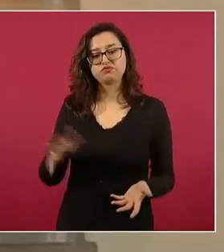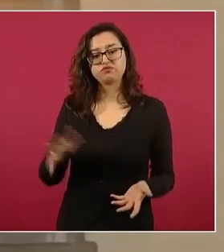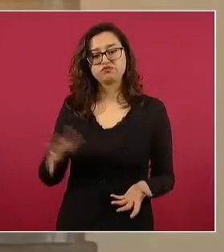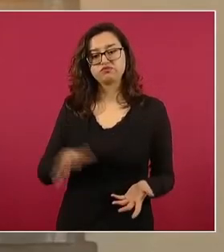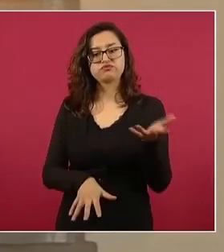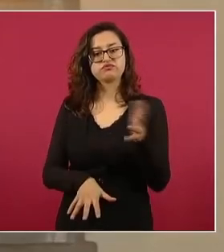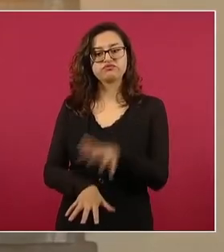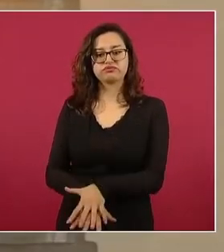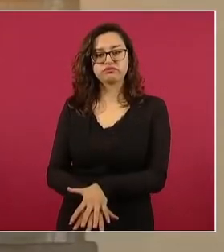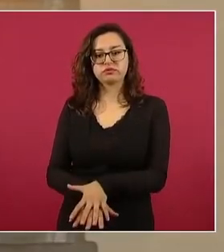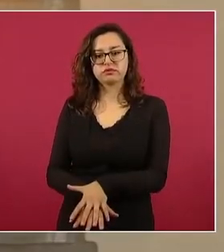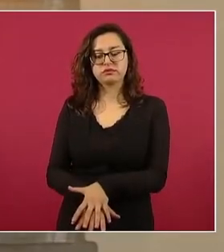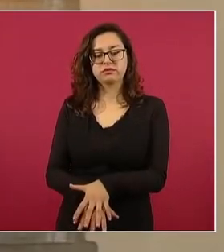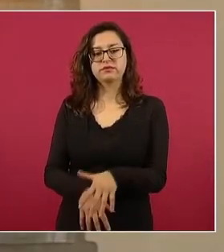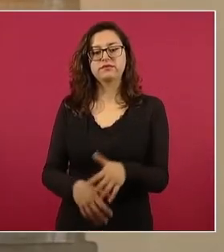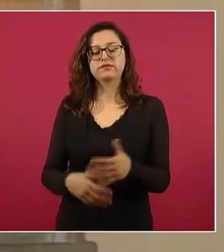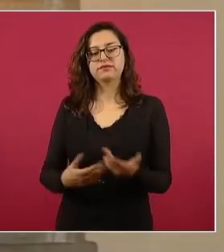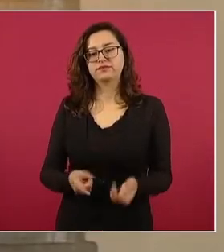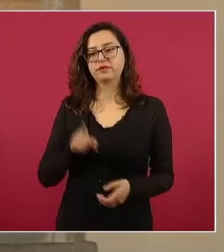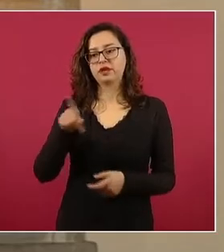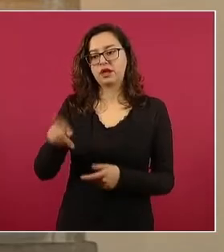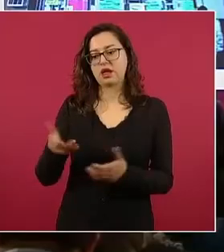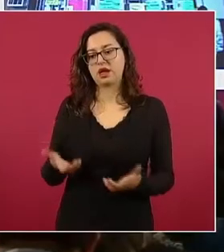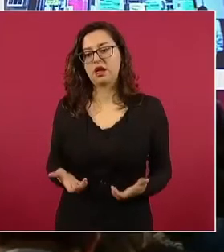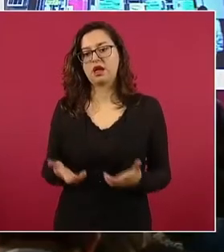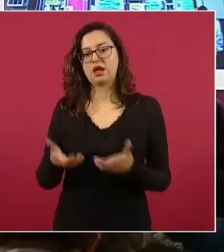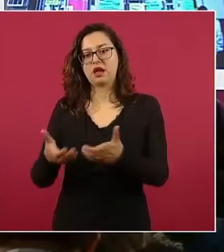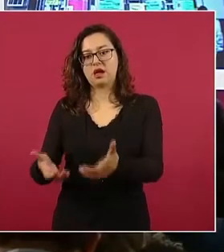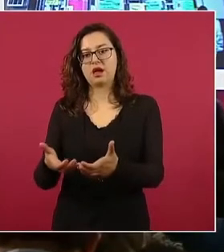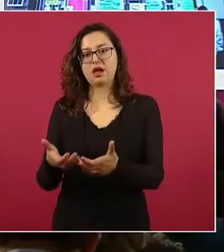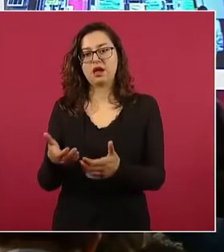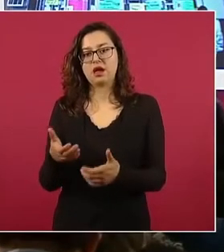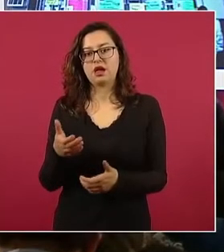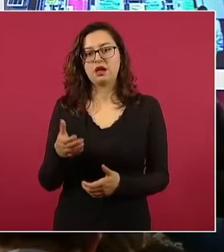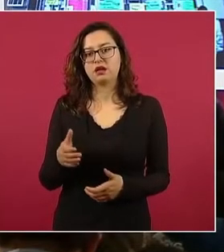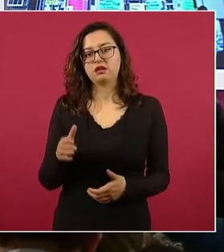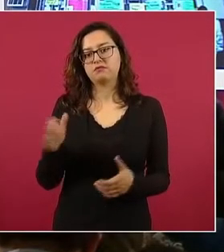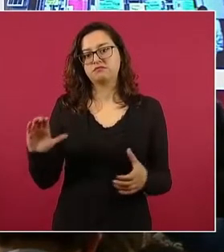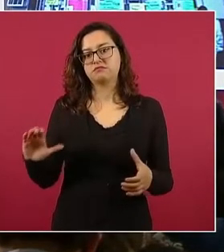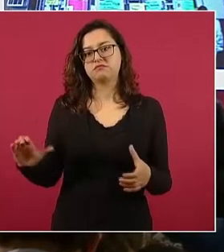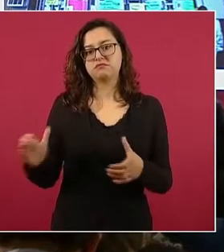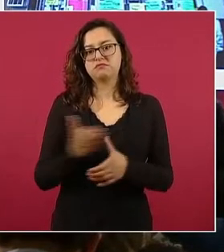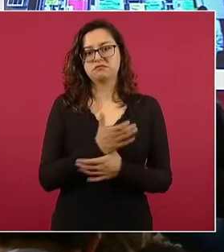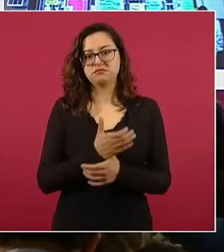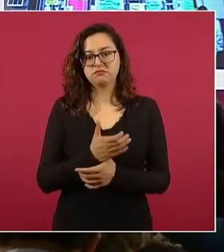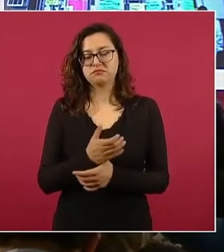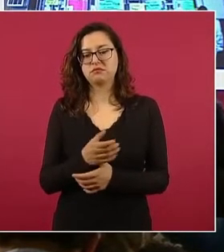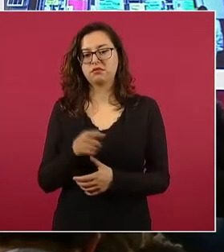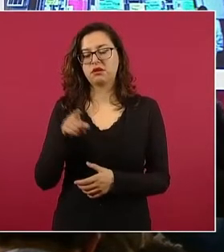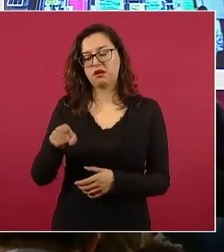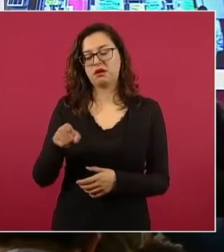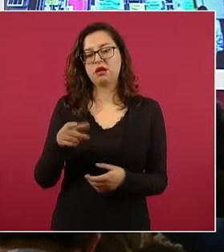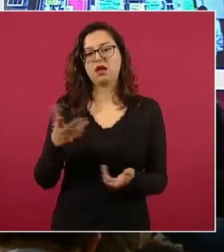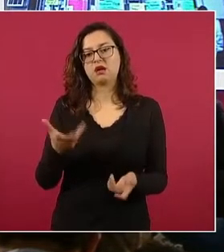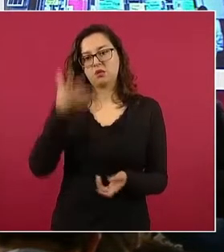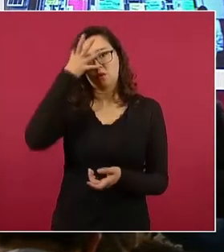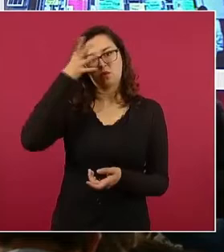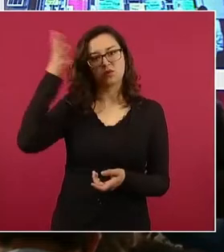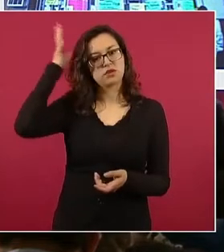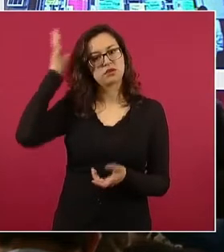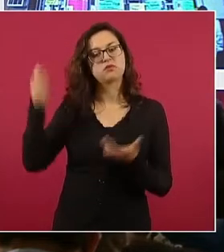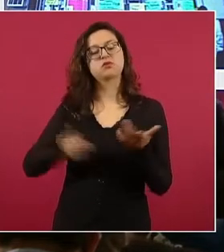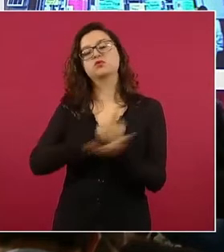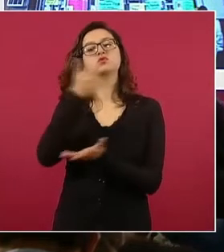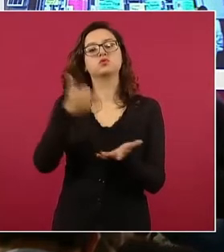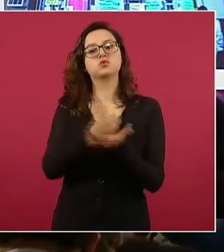del Bar Heaven de la calle Lancaster en la Colonia Juárez, en la Alcaldía Cuauhtémoc de la Ciudad de México, que